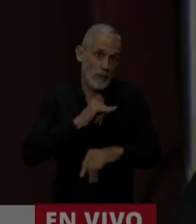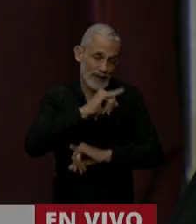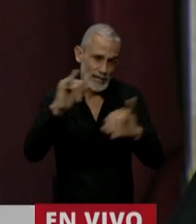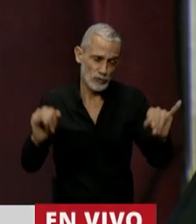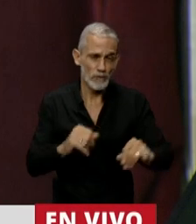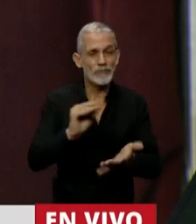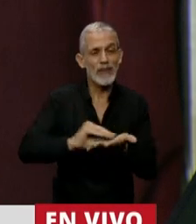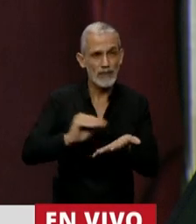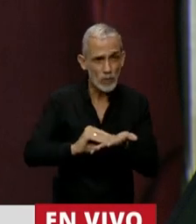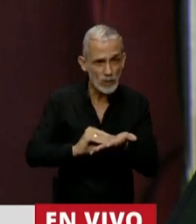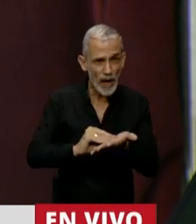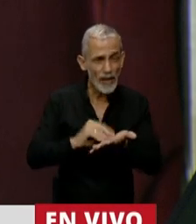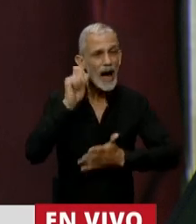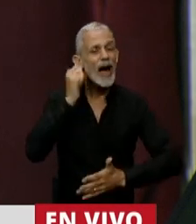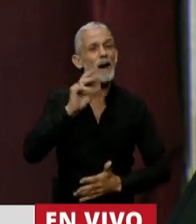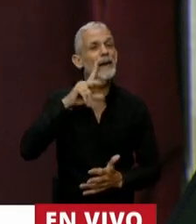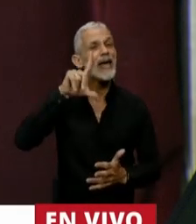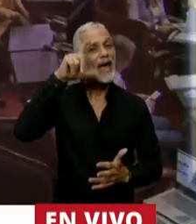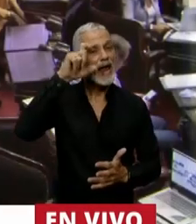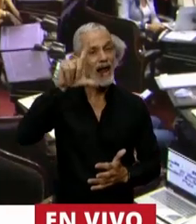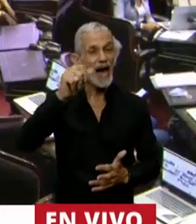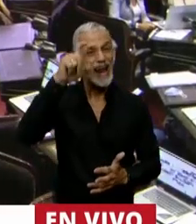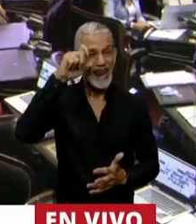Tiene la palabra la diputada Gabriela Lena.